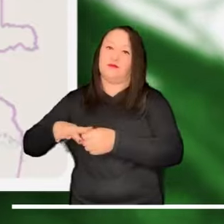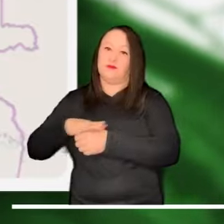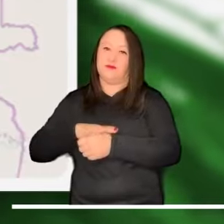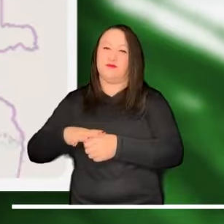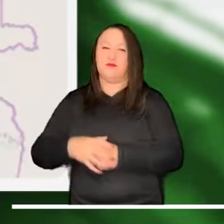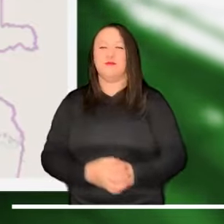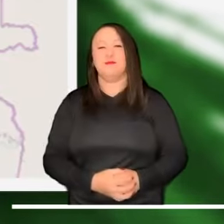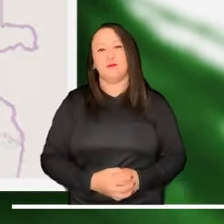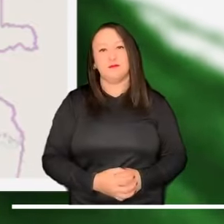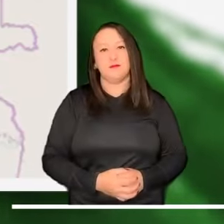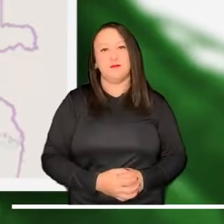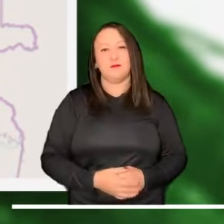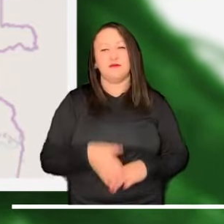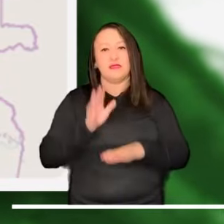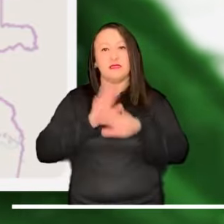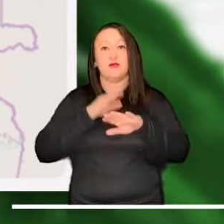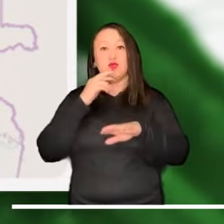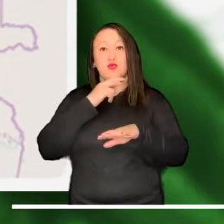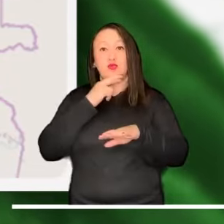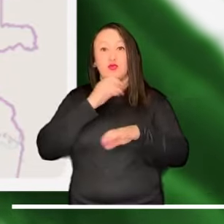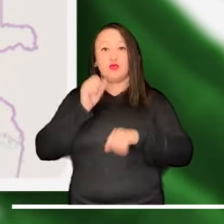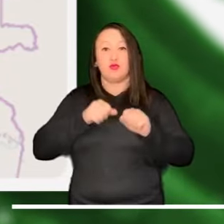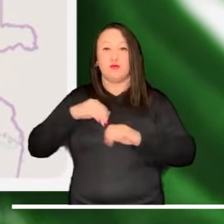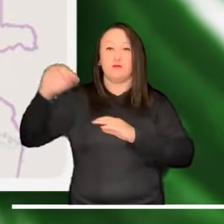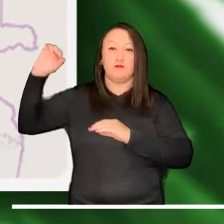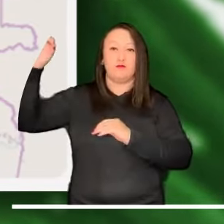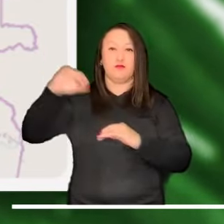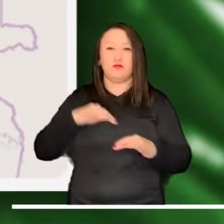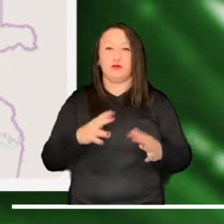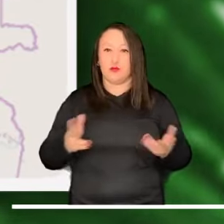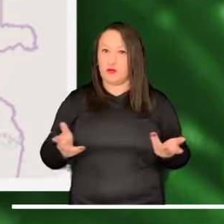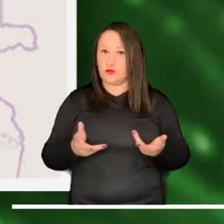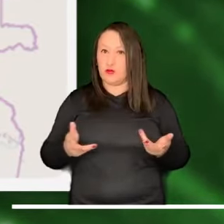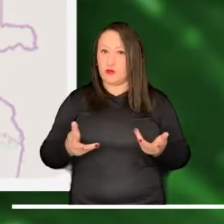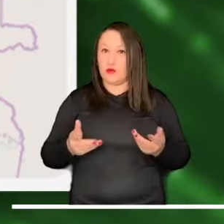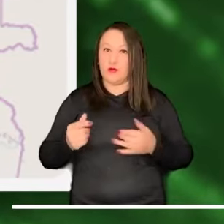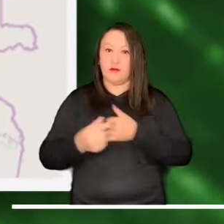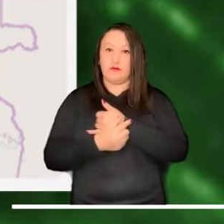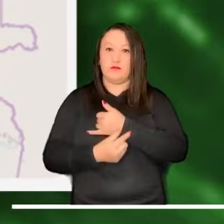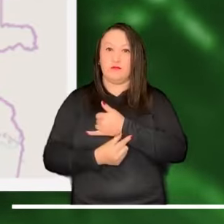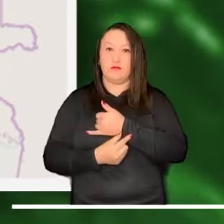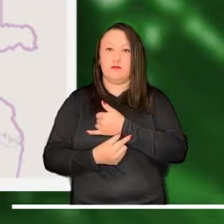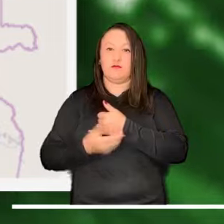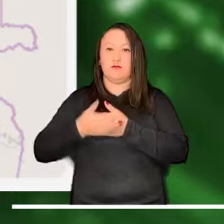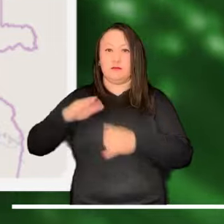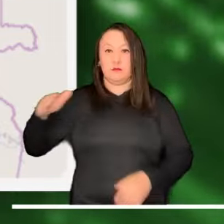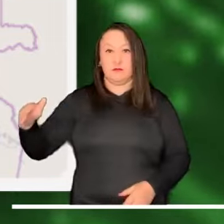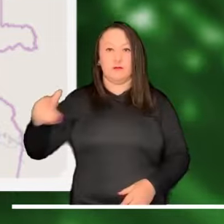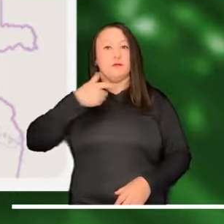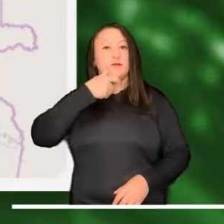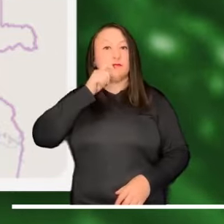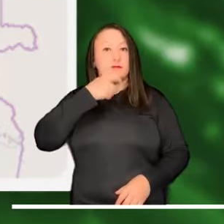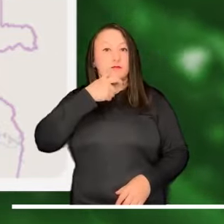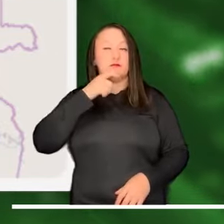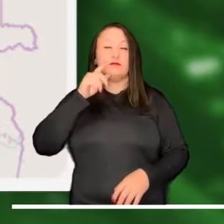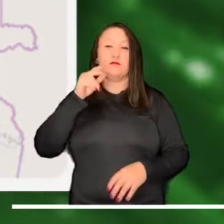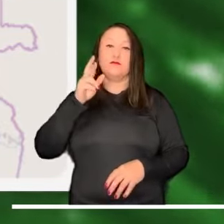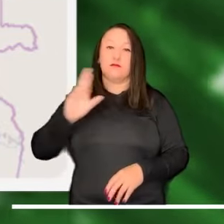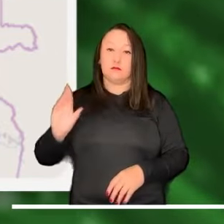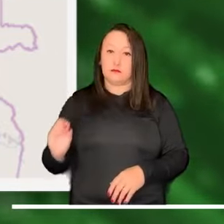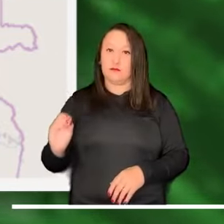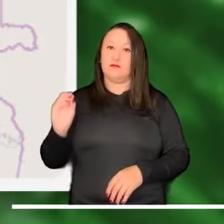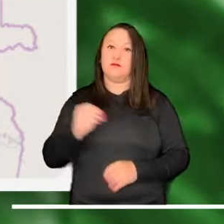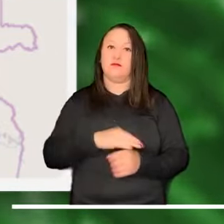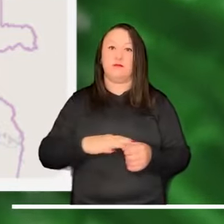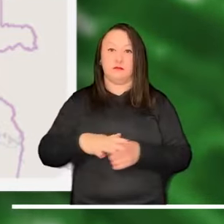Riesgo alto de incendios se anuncia en los departamentos de Huila, Tolima y Cundinamarca. Alerta roja